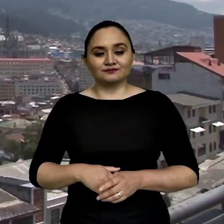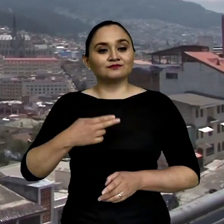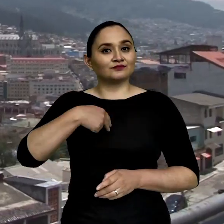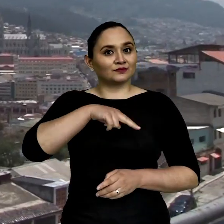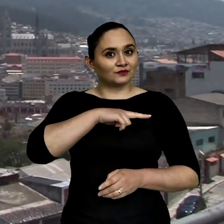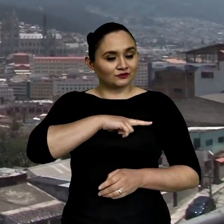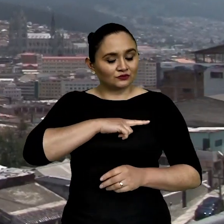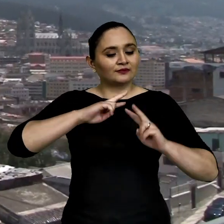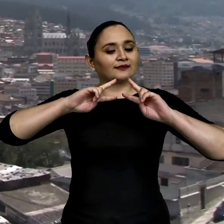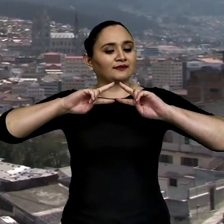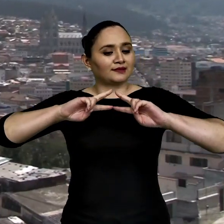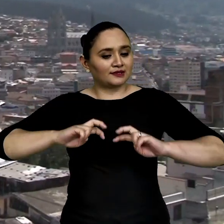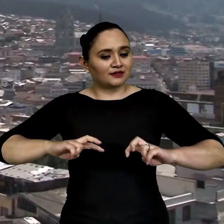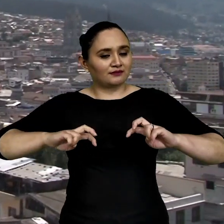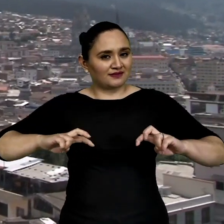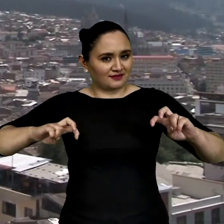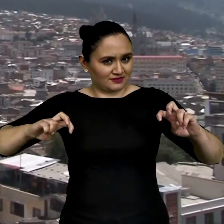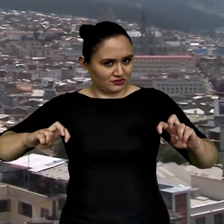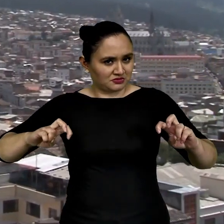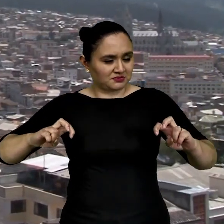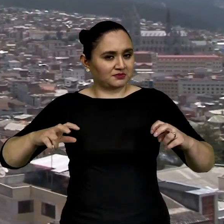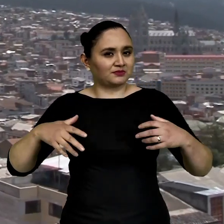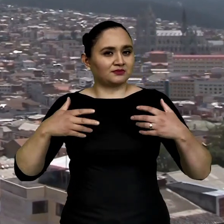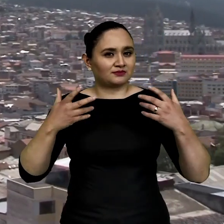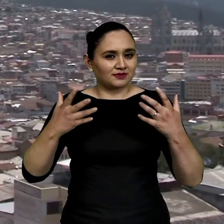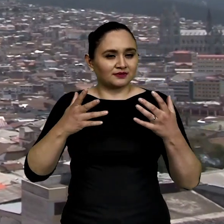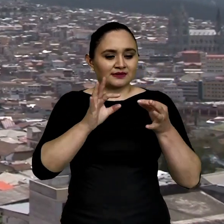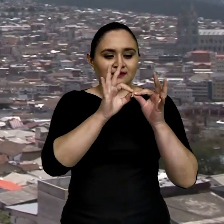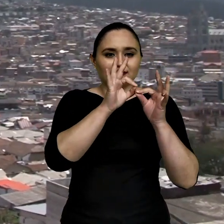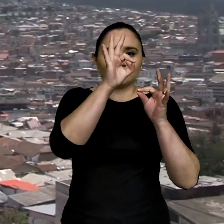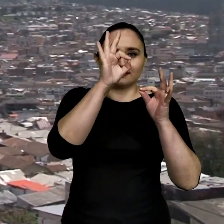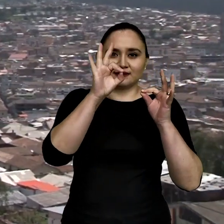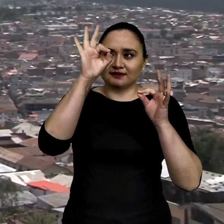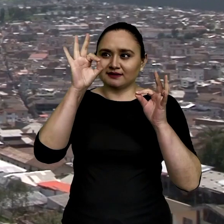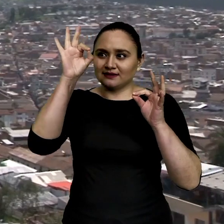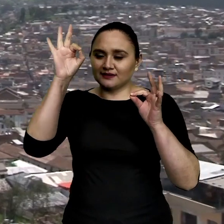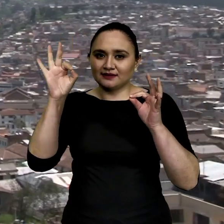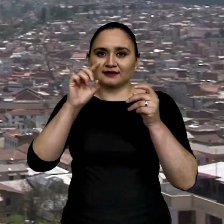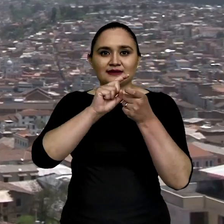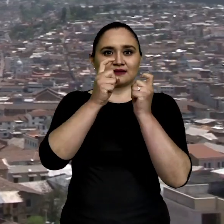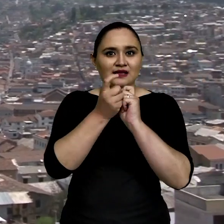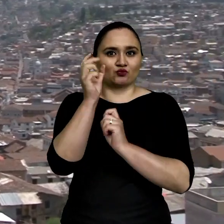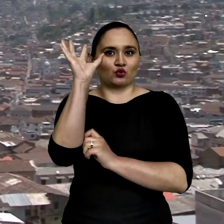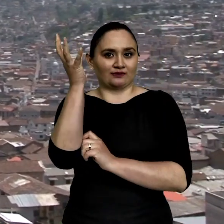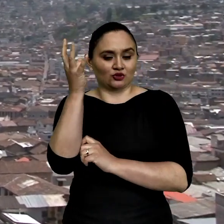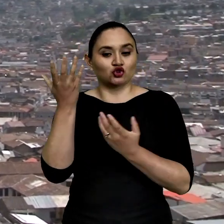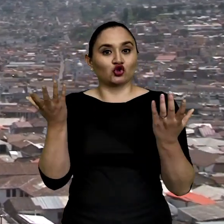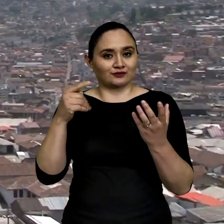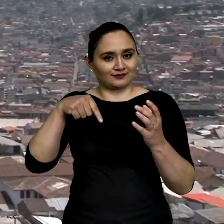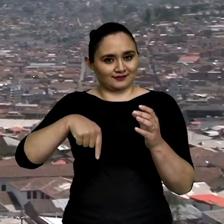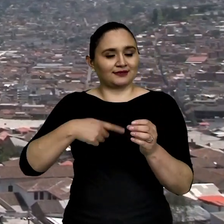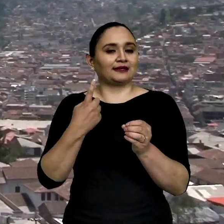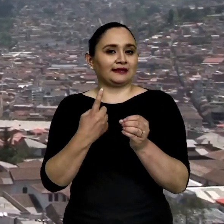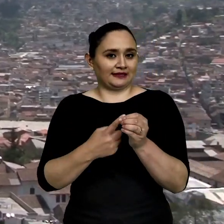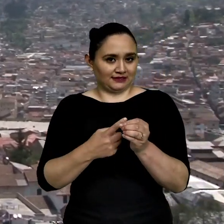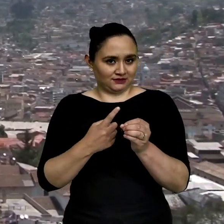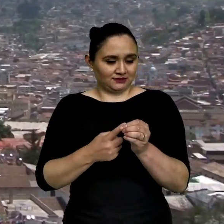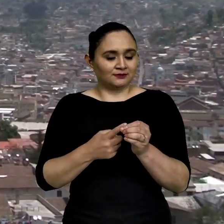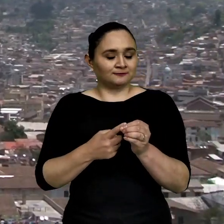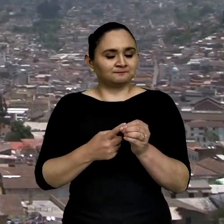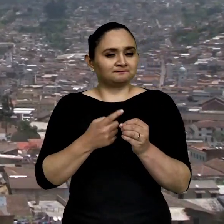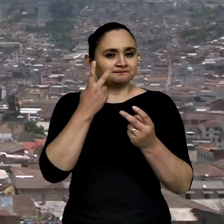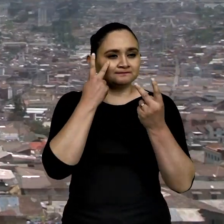Hemos hecho investigaciones de los índices de cambio climático en la ciudad de Quito